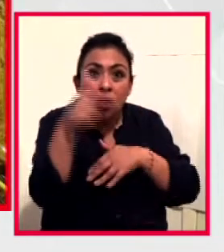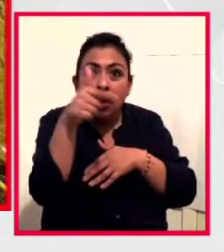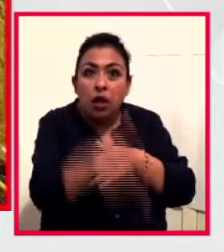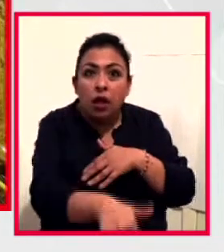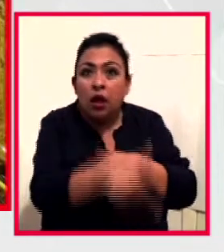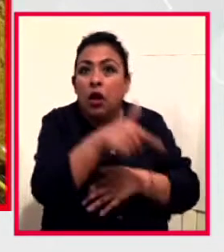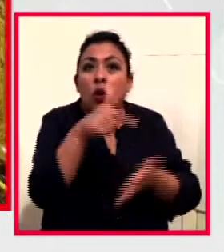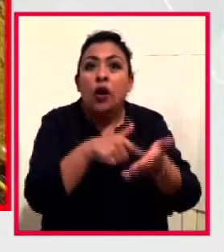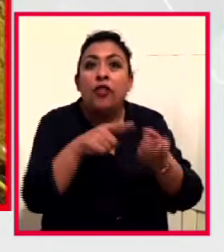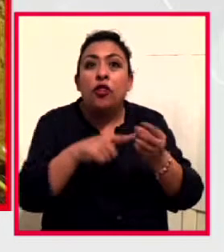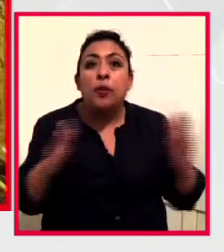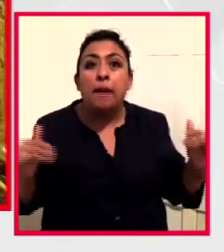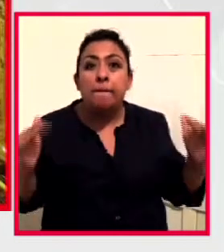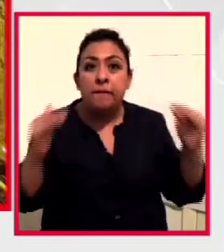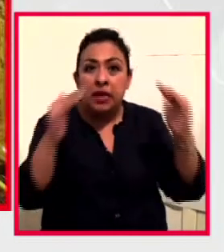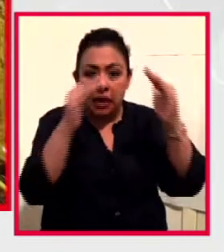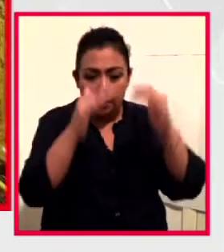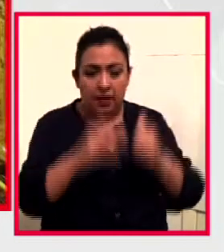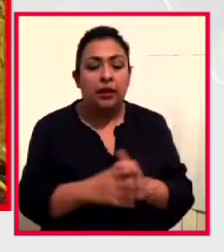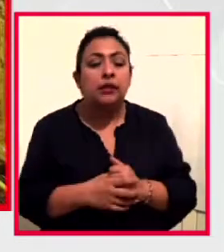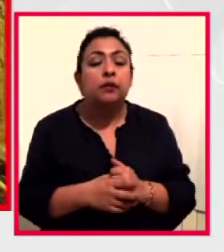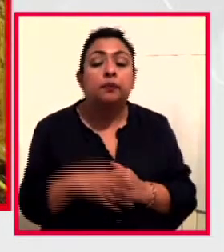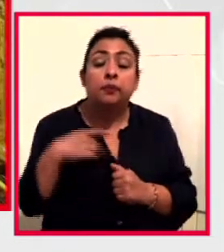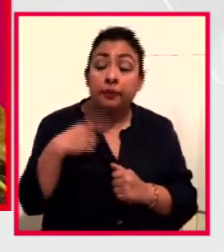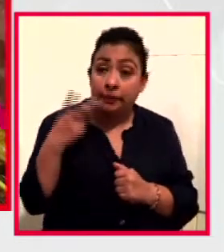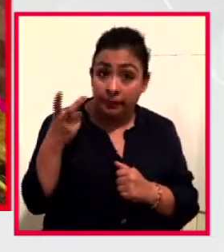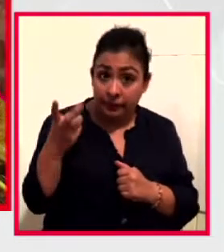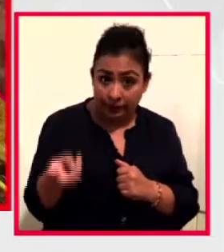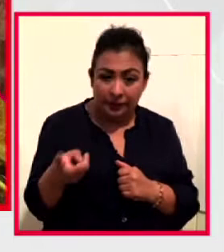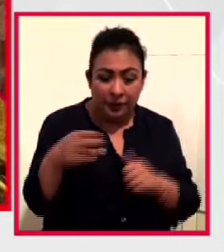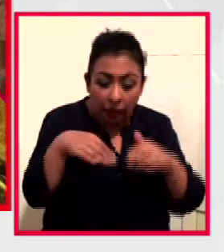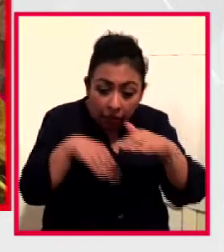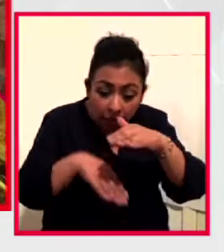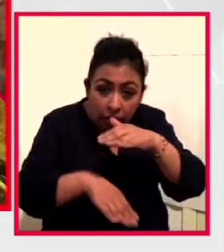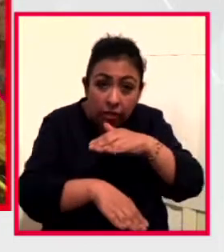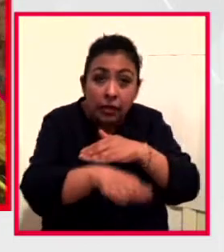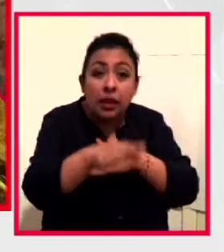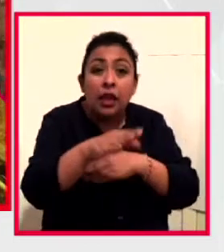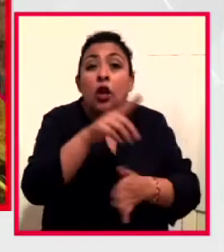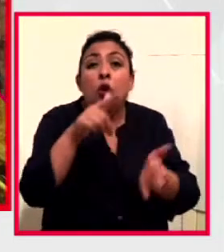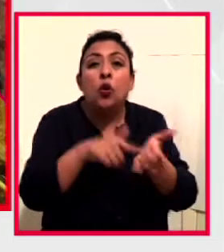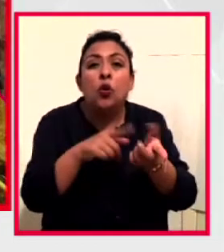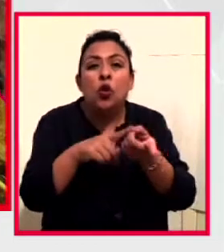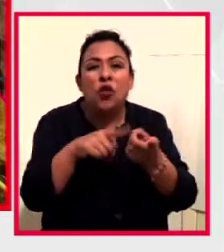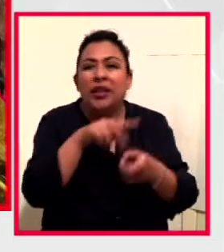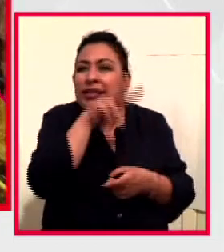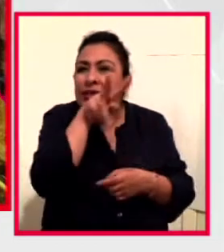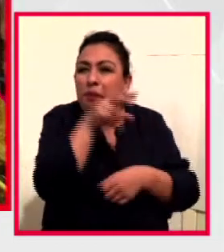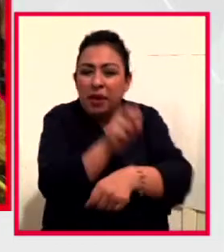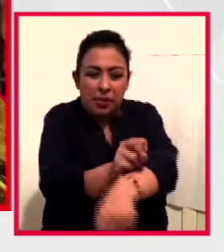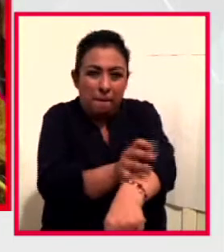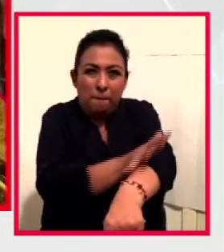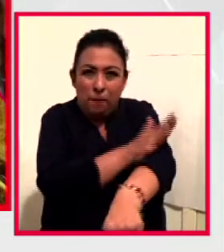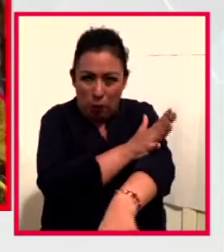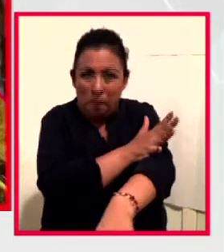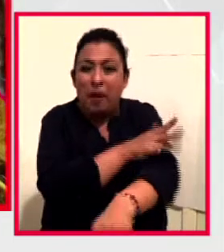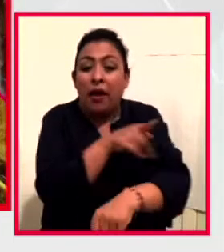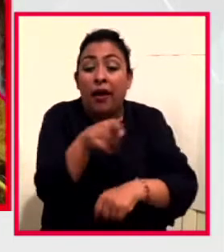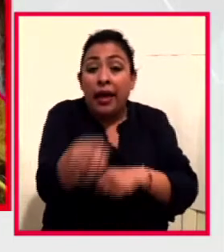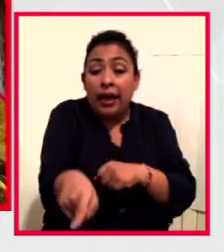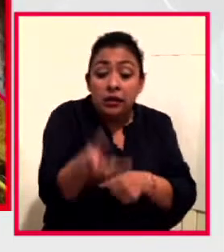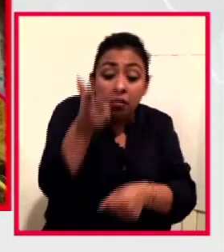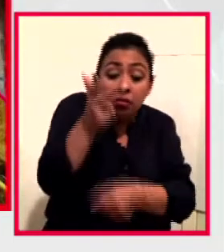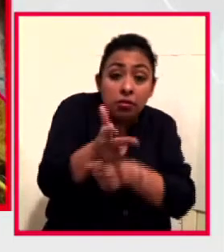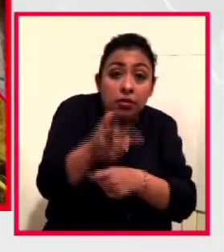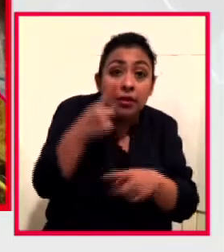una de las pirámides. Este es el túnel bajo el Templo de la Supiente Emplumada y esta fue una producción que fue